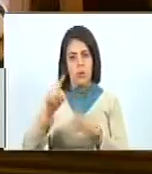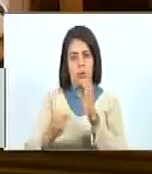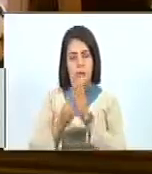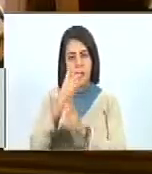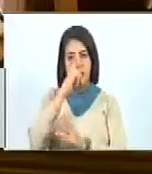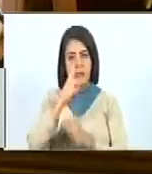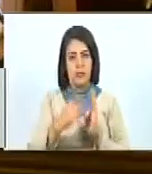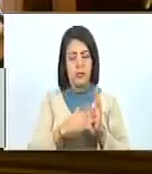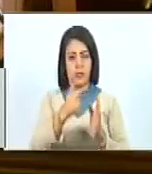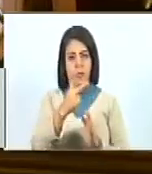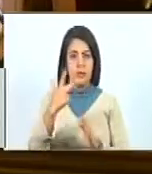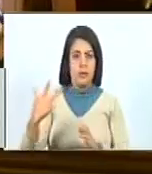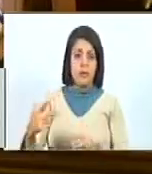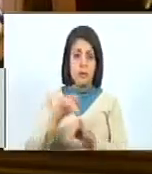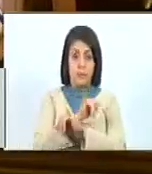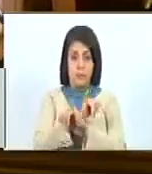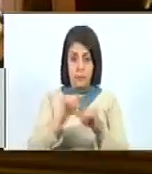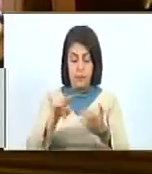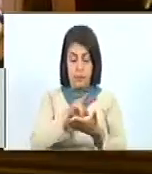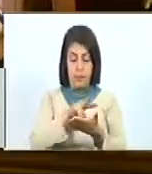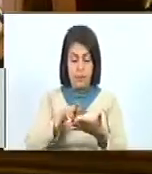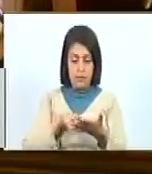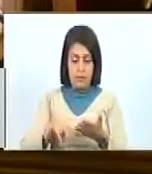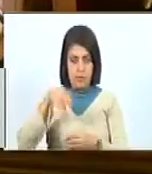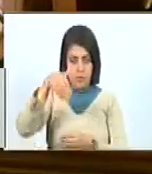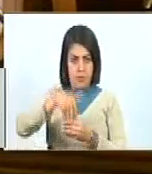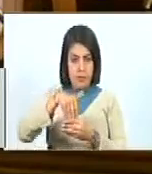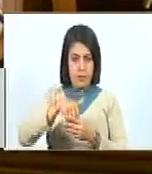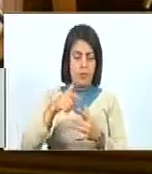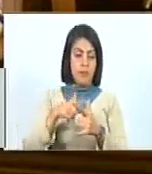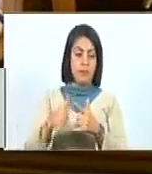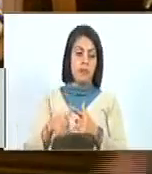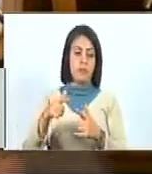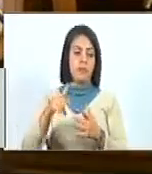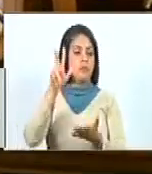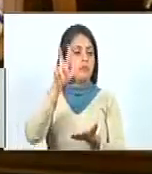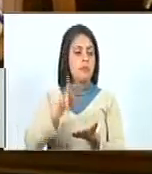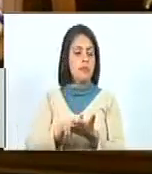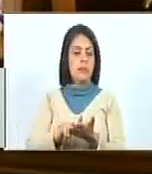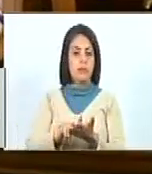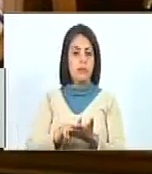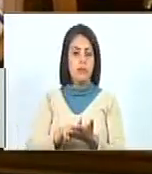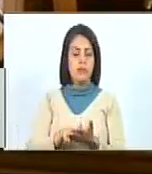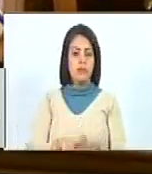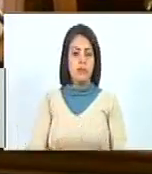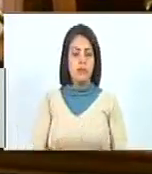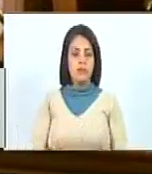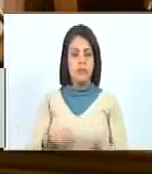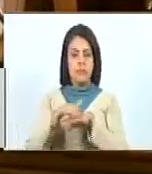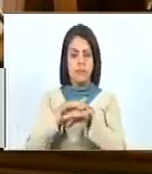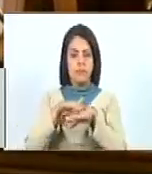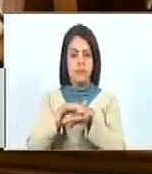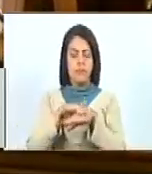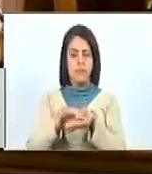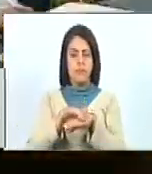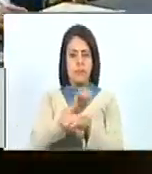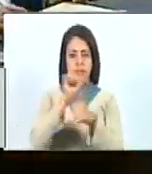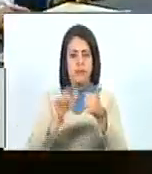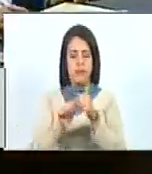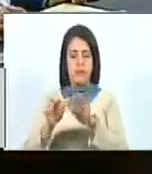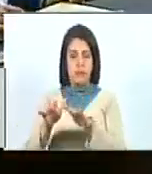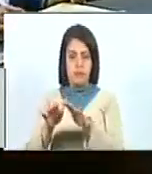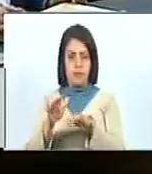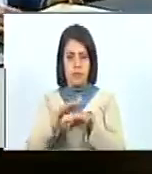del 2023. Una vez leída y sometida a votación, resultó aprobada. Disculpe, querida subsecretaria,